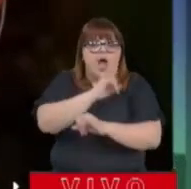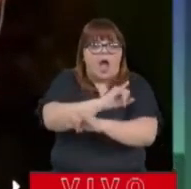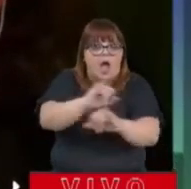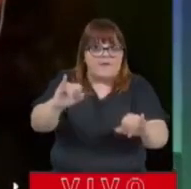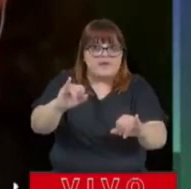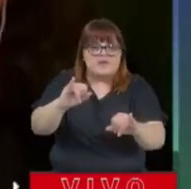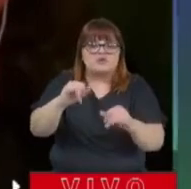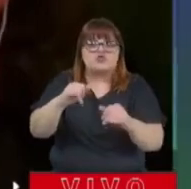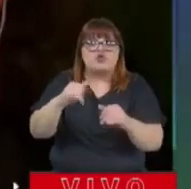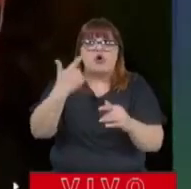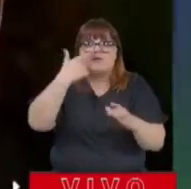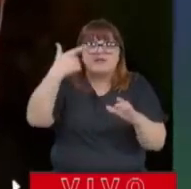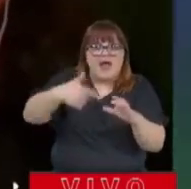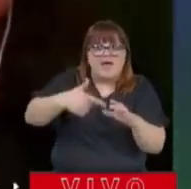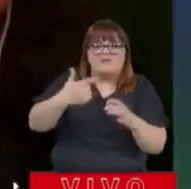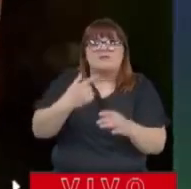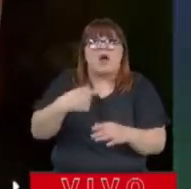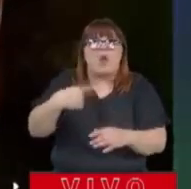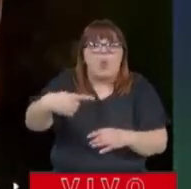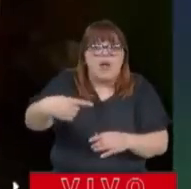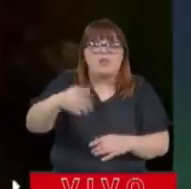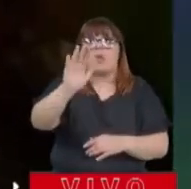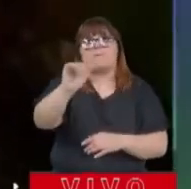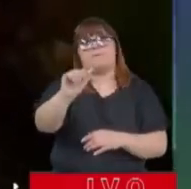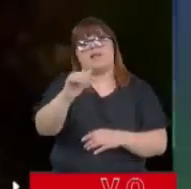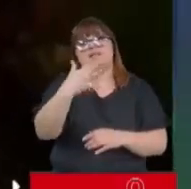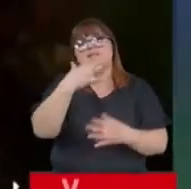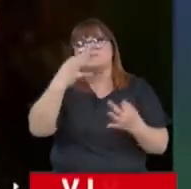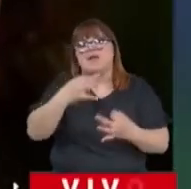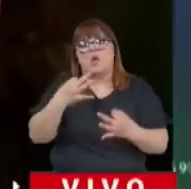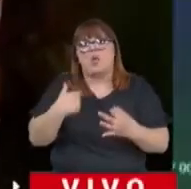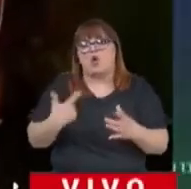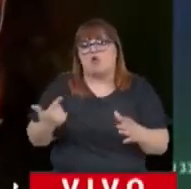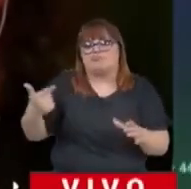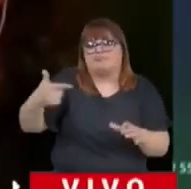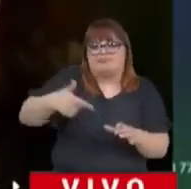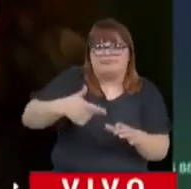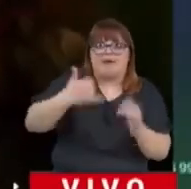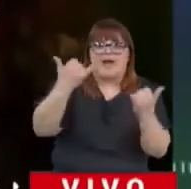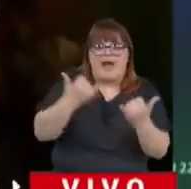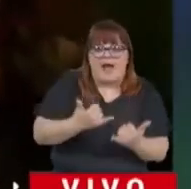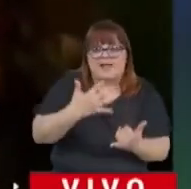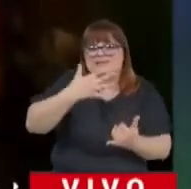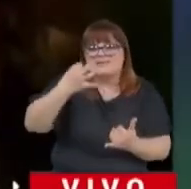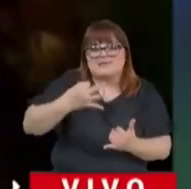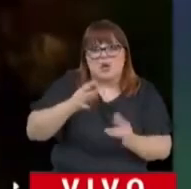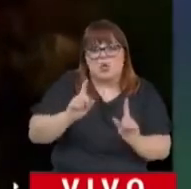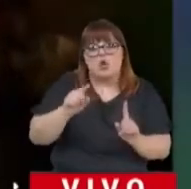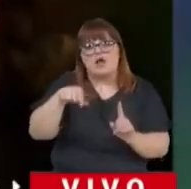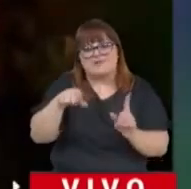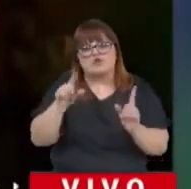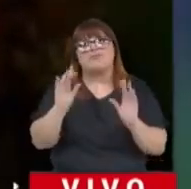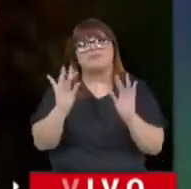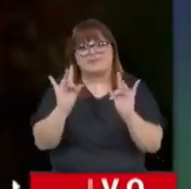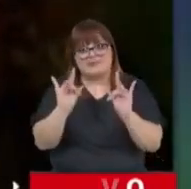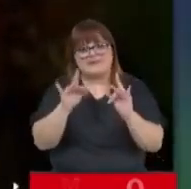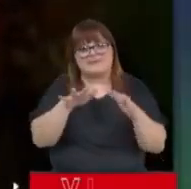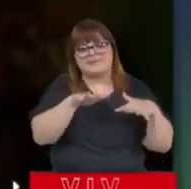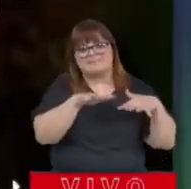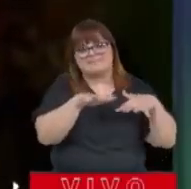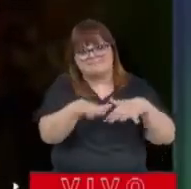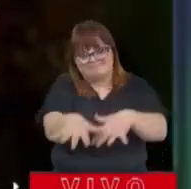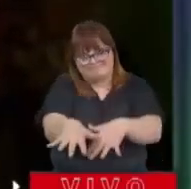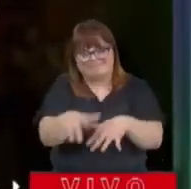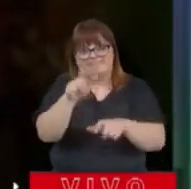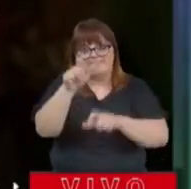dé recién hasta el martes que haya una recarga, ¿sí? Así que eso también complicó, de alguna manera,